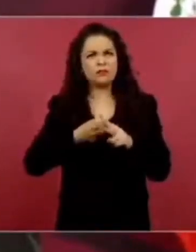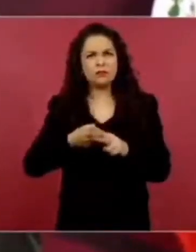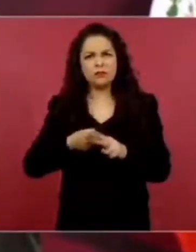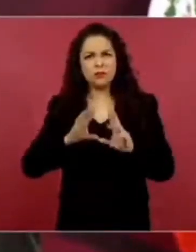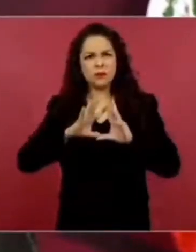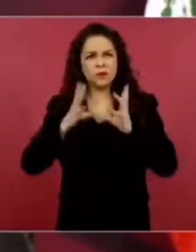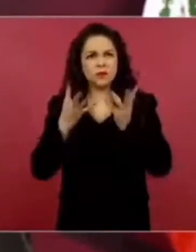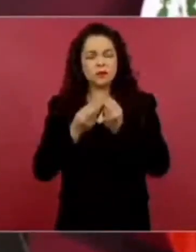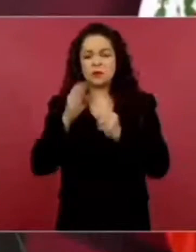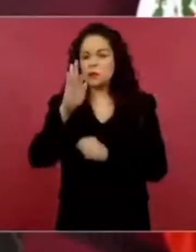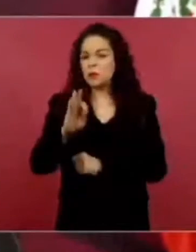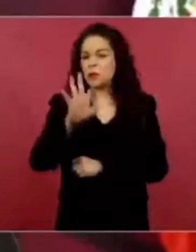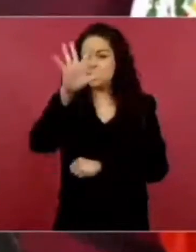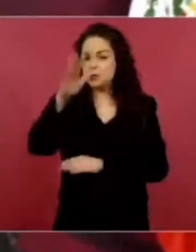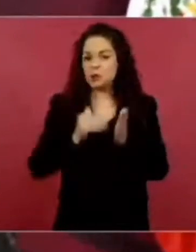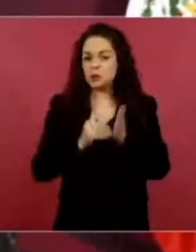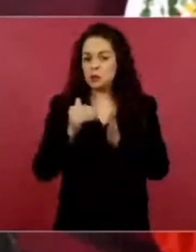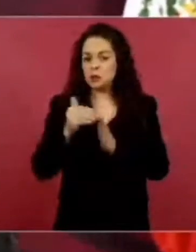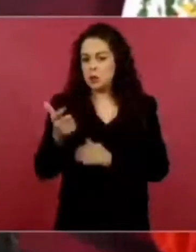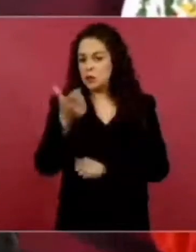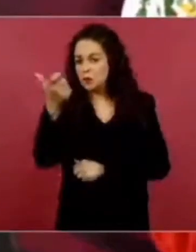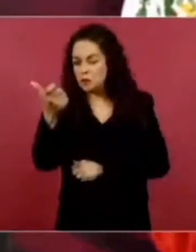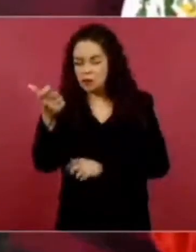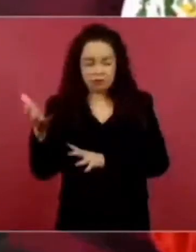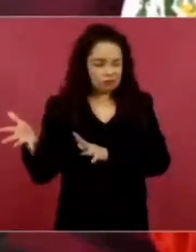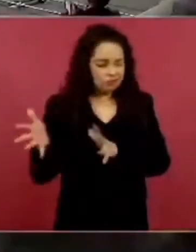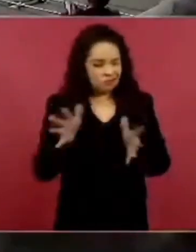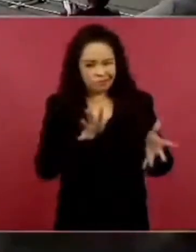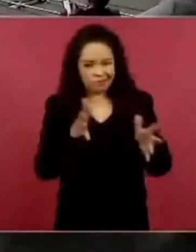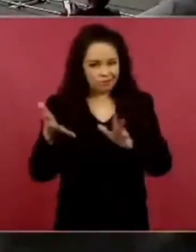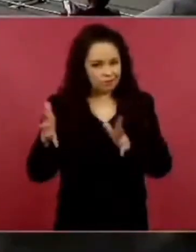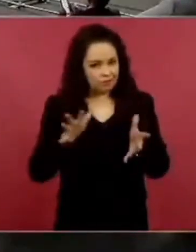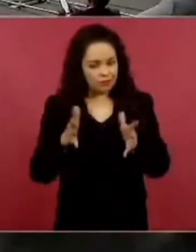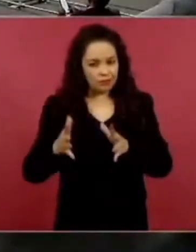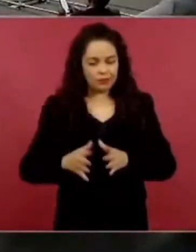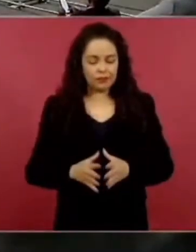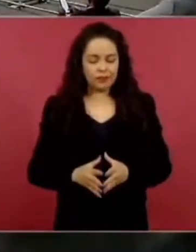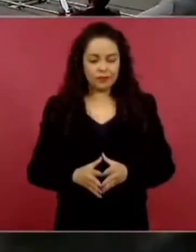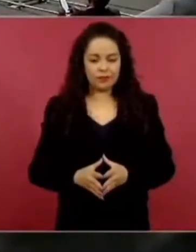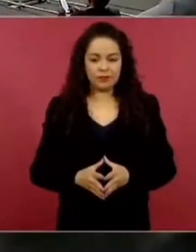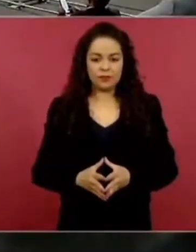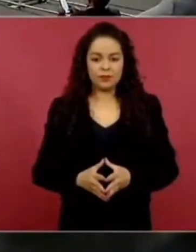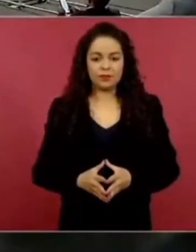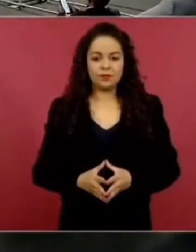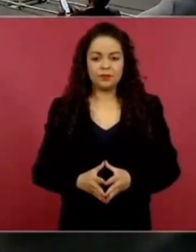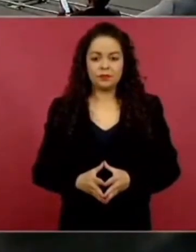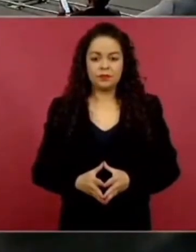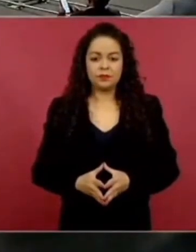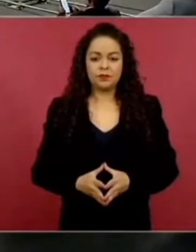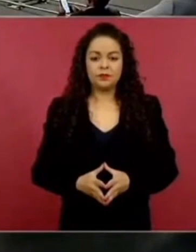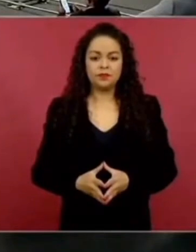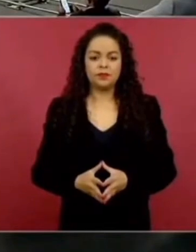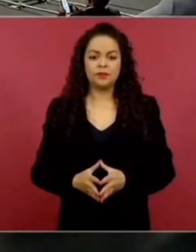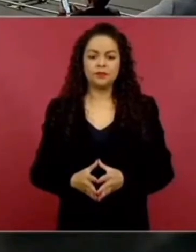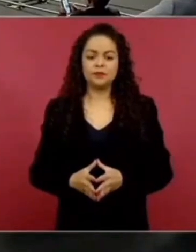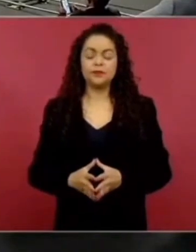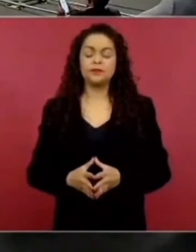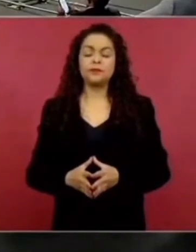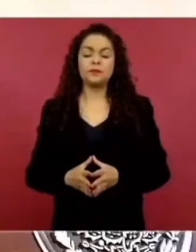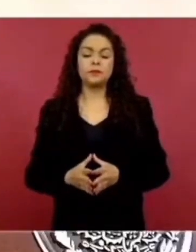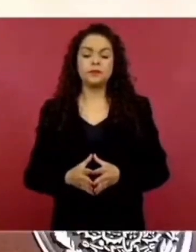44 millones de pesos. Pero es